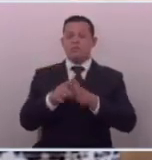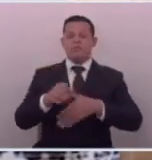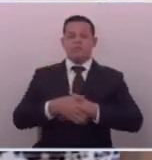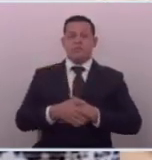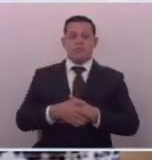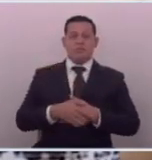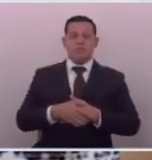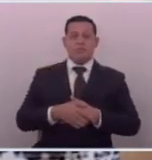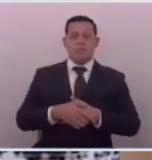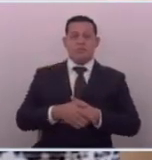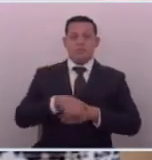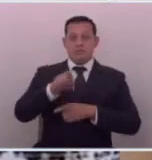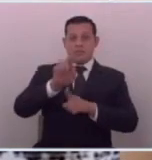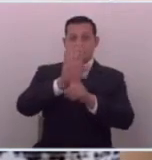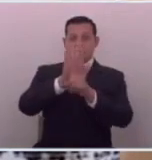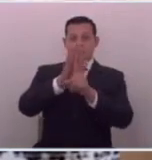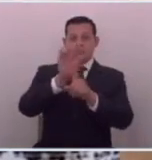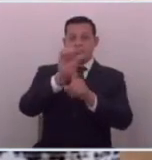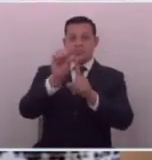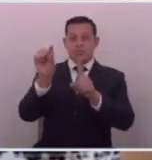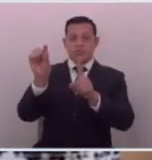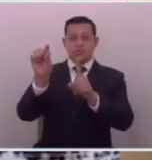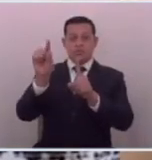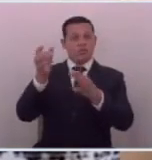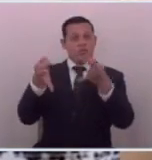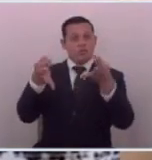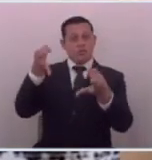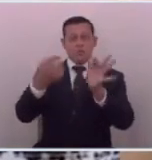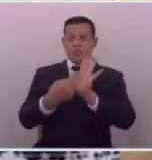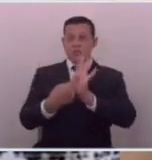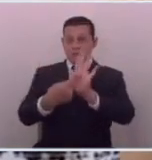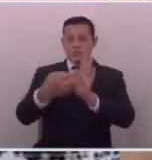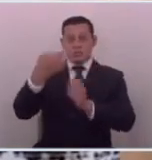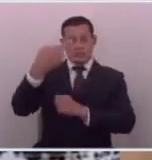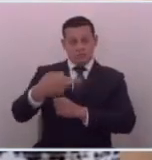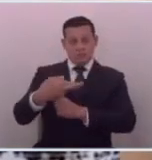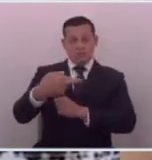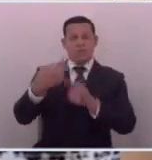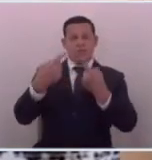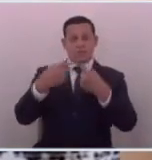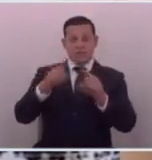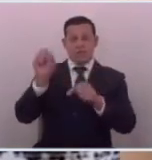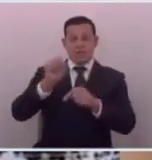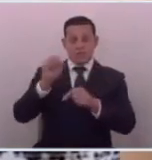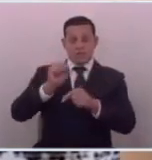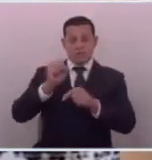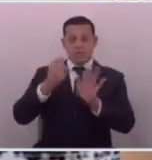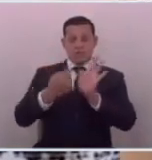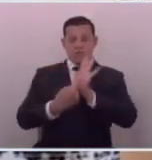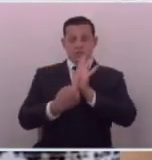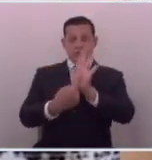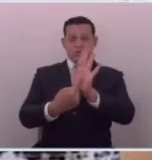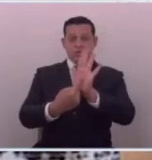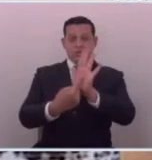ahí está su nombre diputada no hay un juicio que lo demuestre diputada pero sí está demostrado que hubo una detención